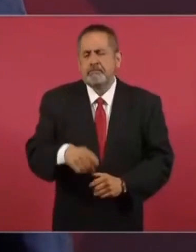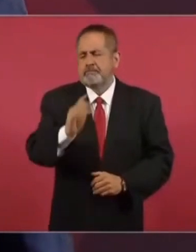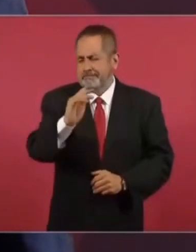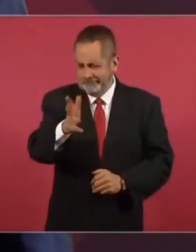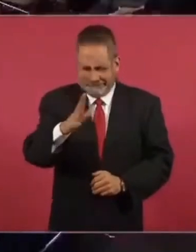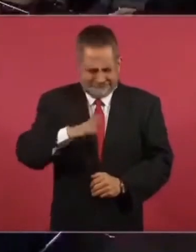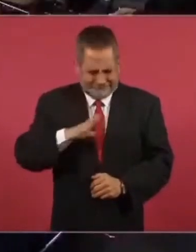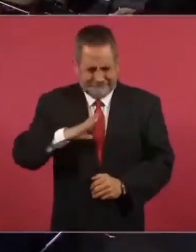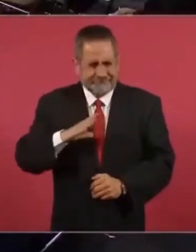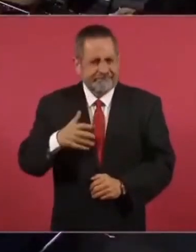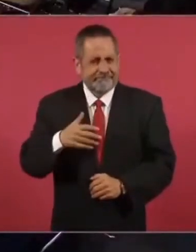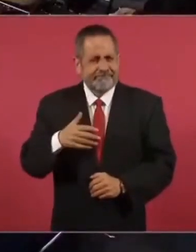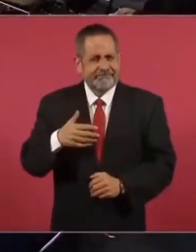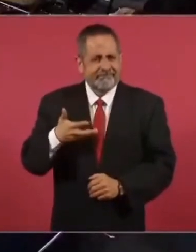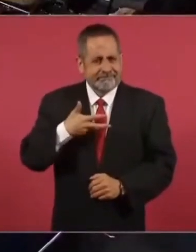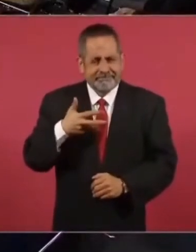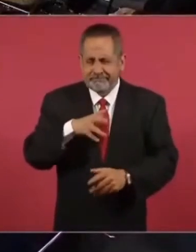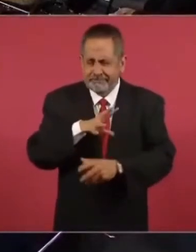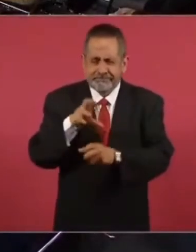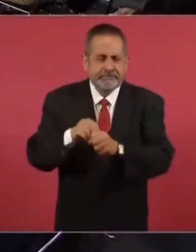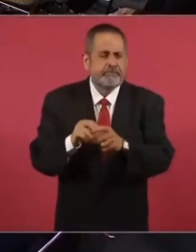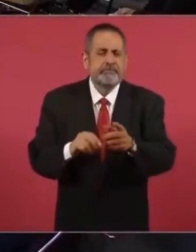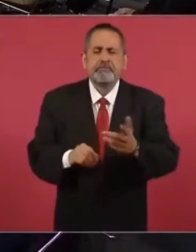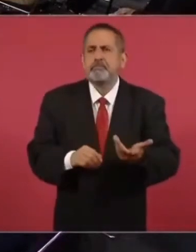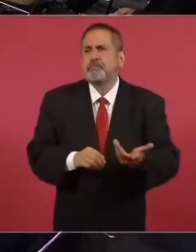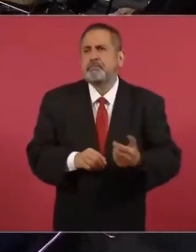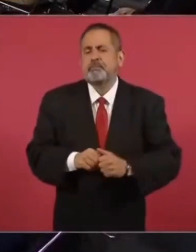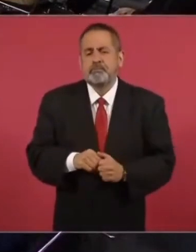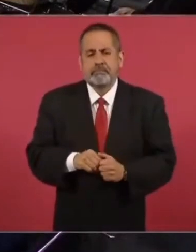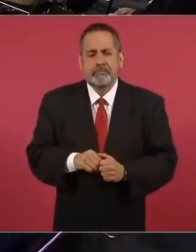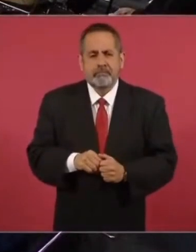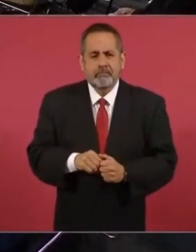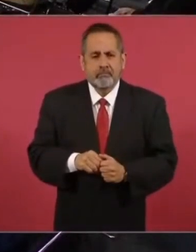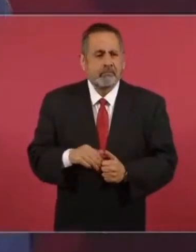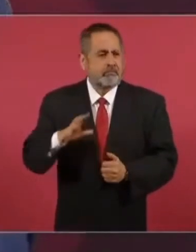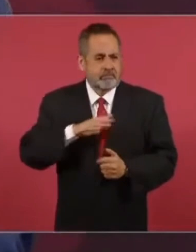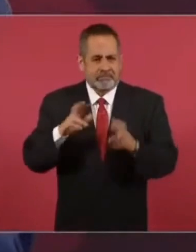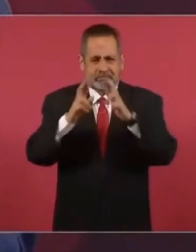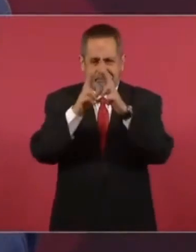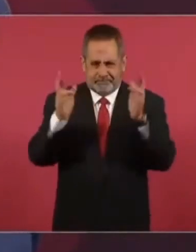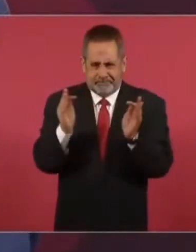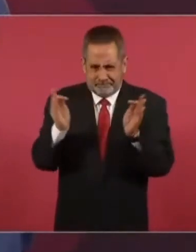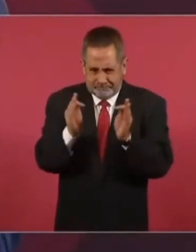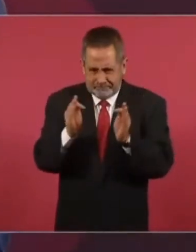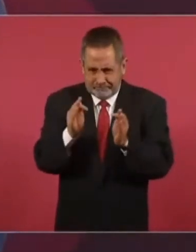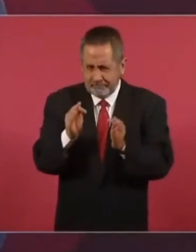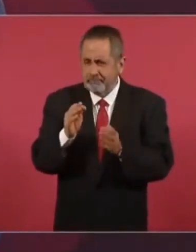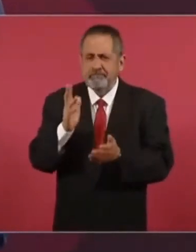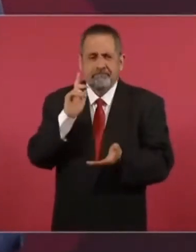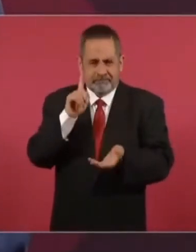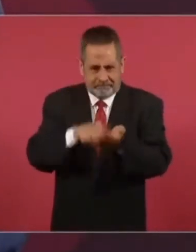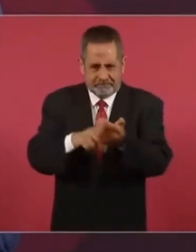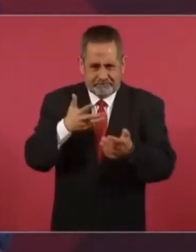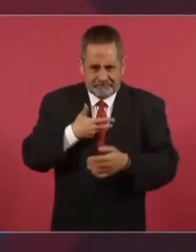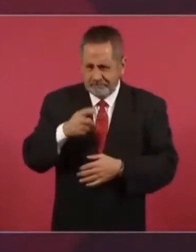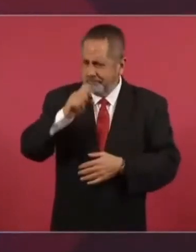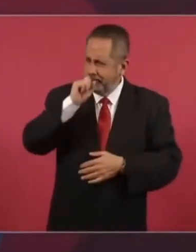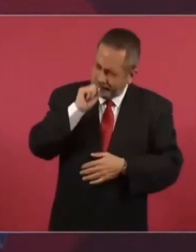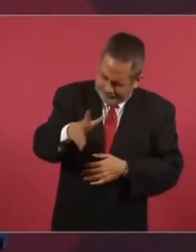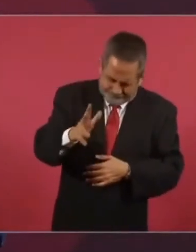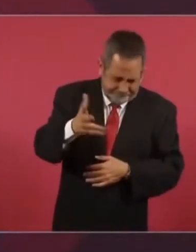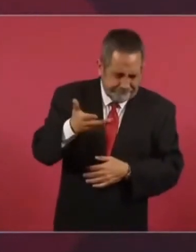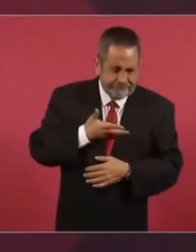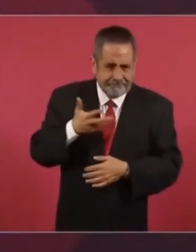refrigeradores en la misma